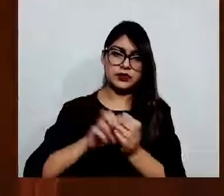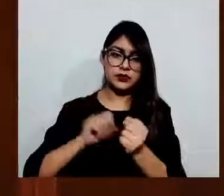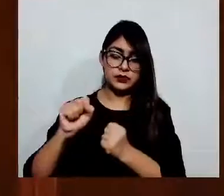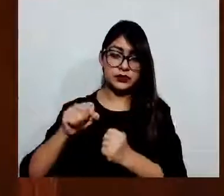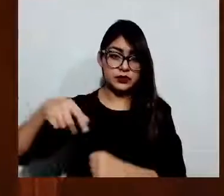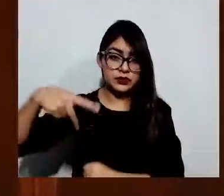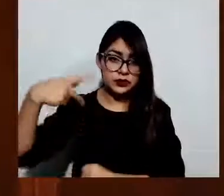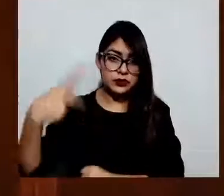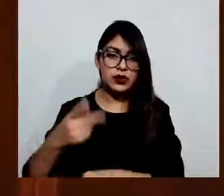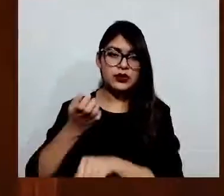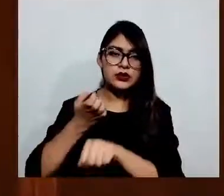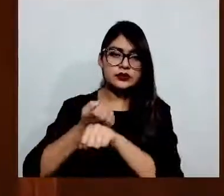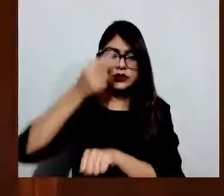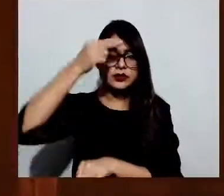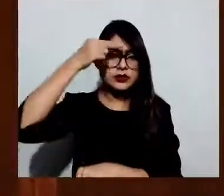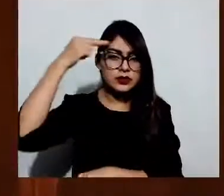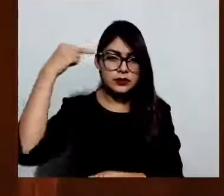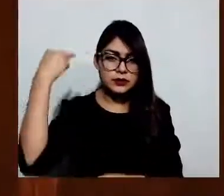de México,